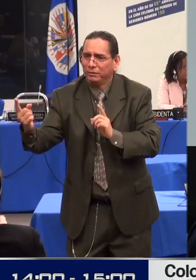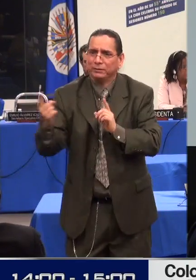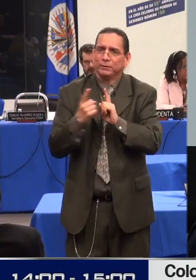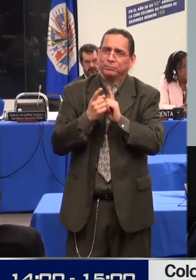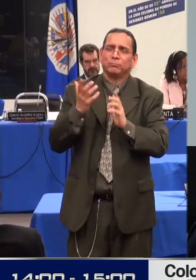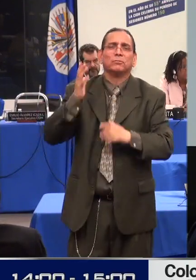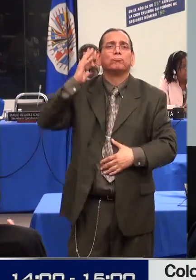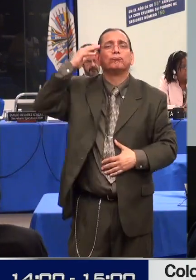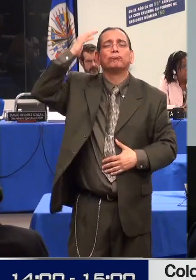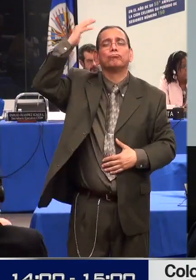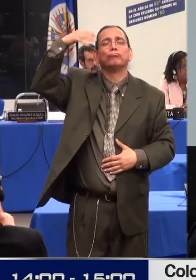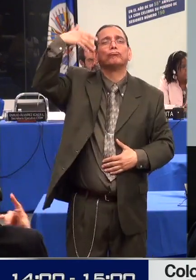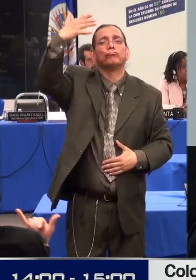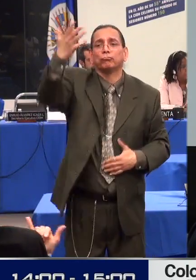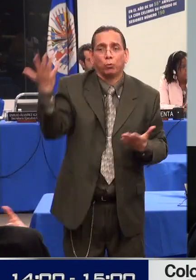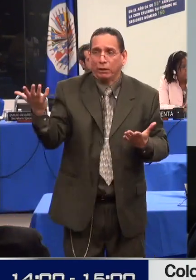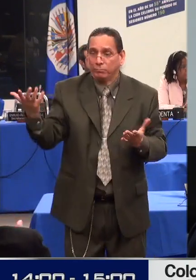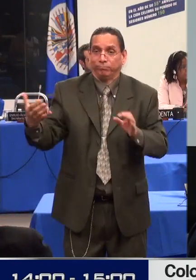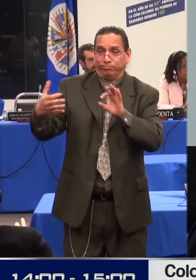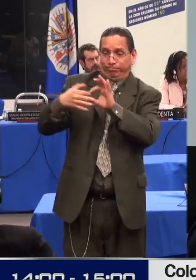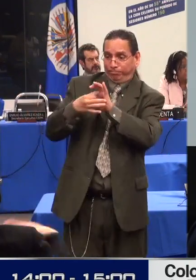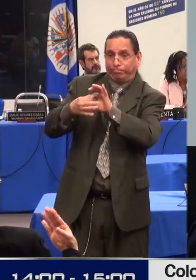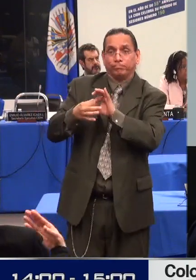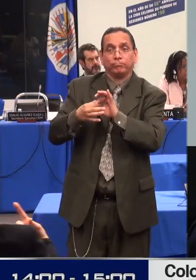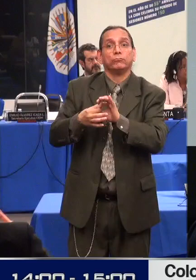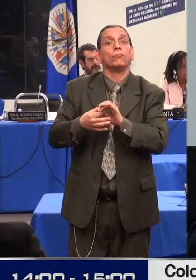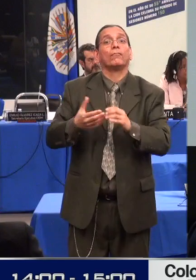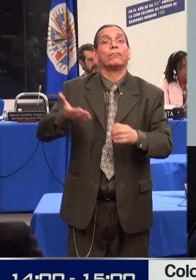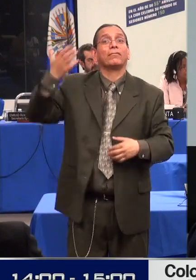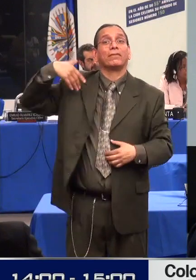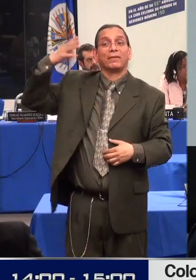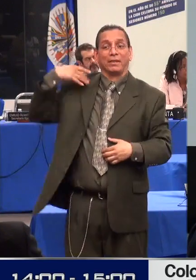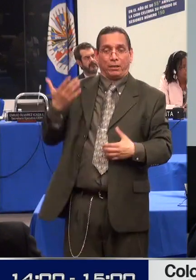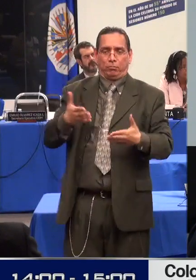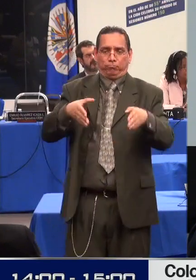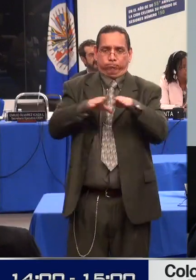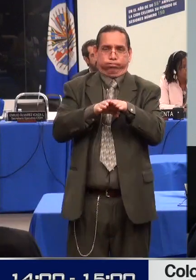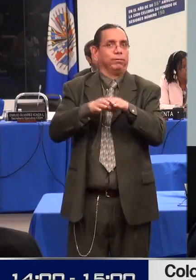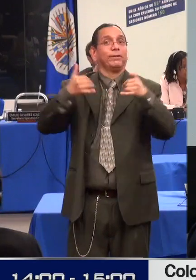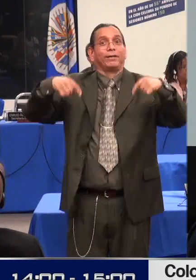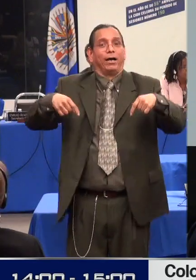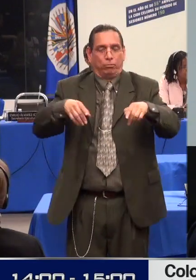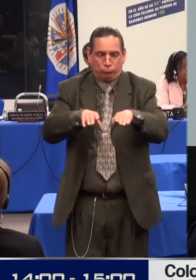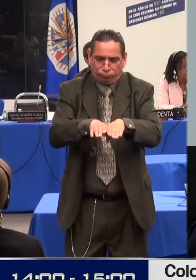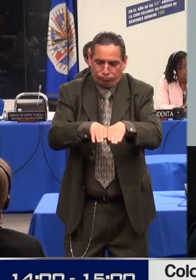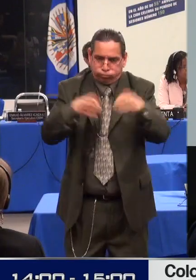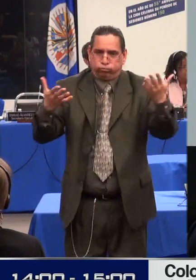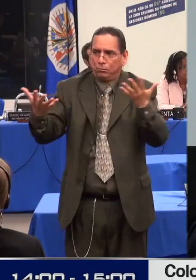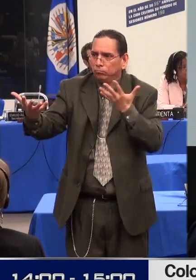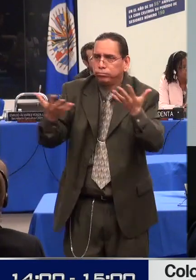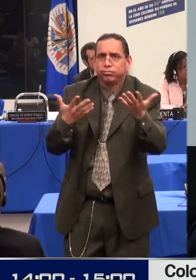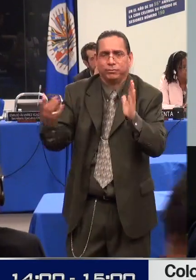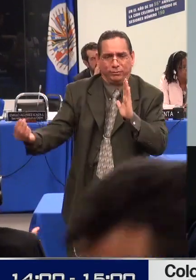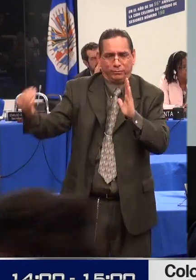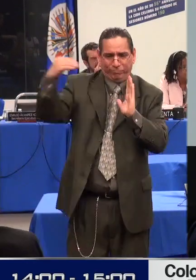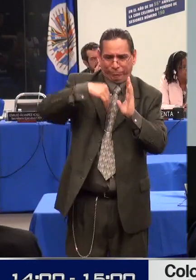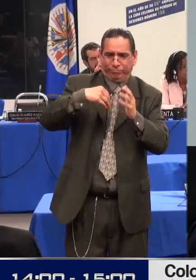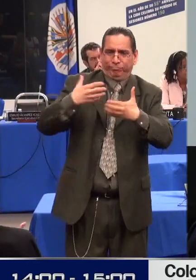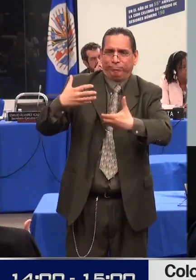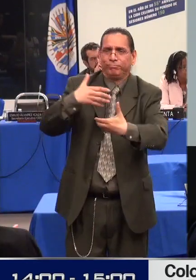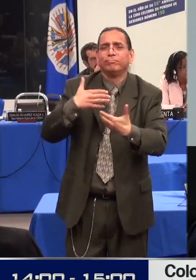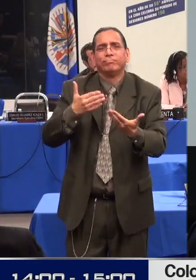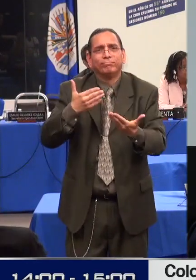y pues hay los espacios ya institucionalizados para que esos diálogos, esas discusiones